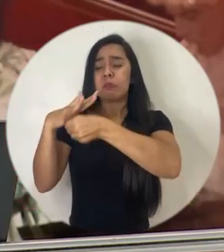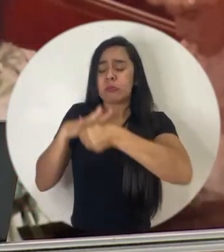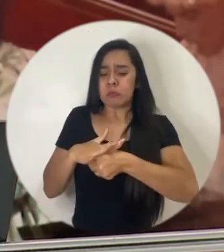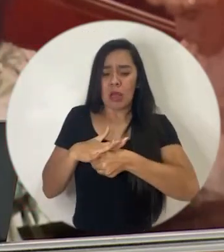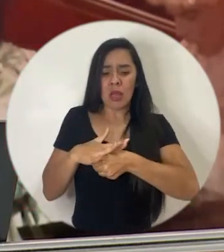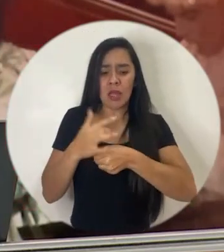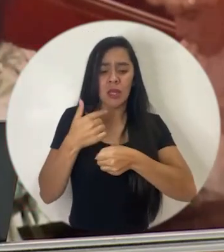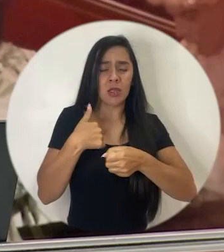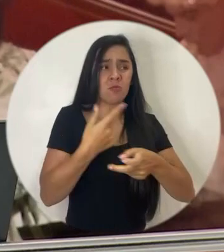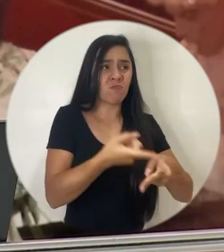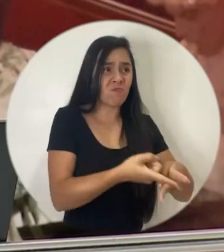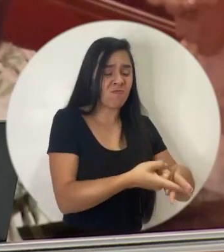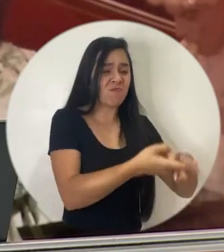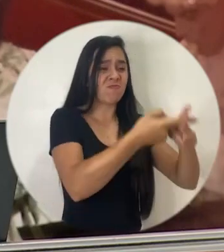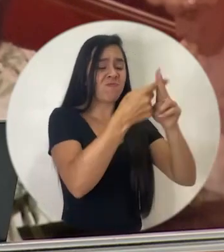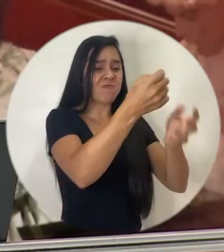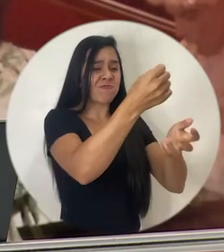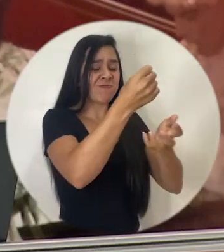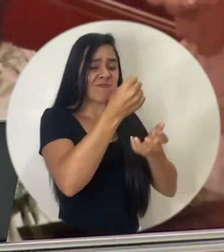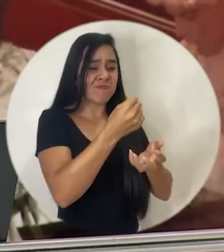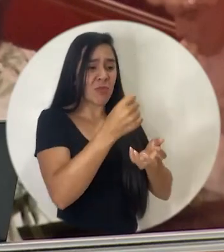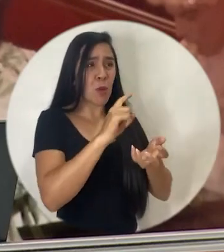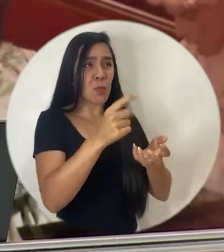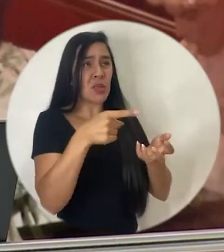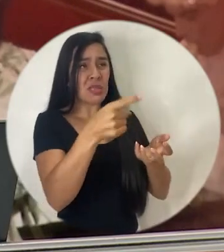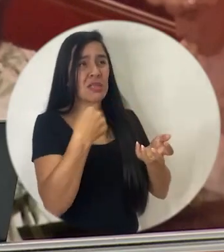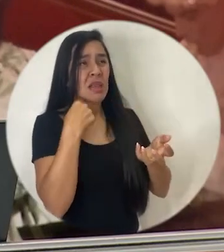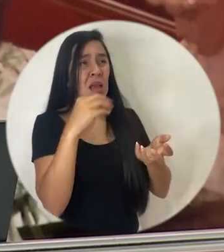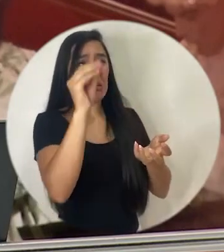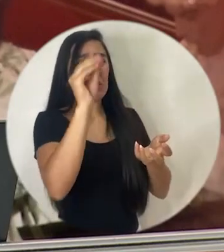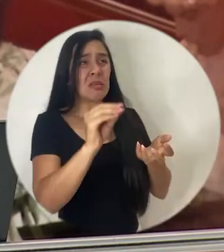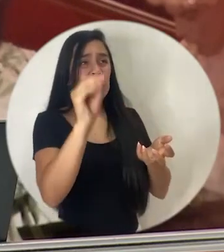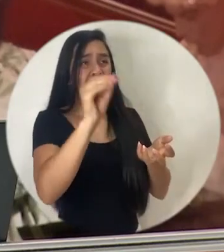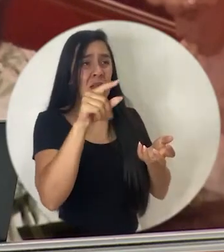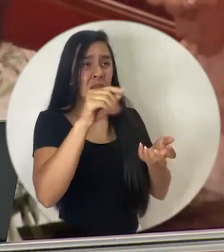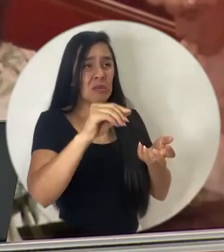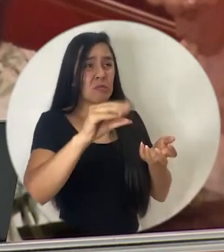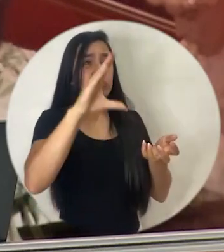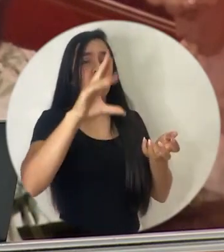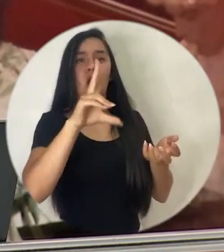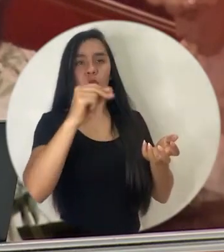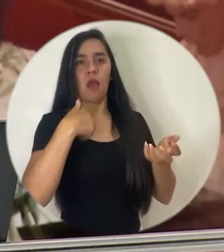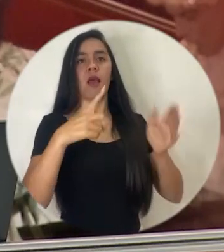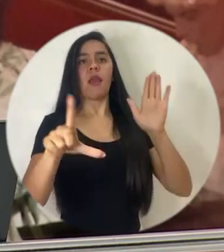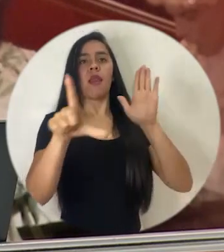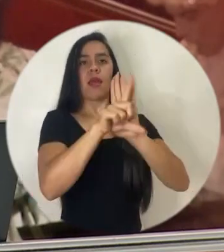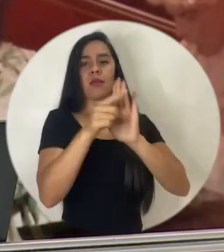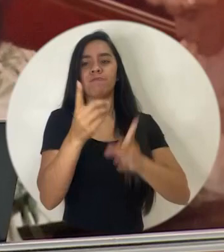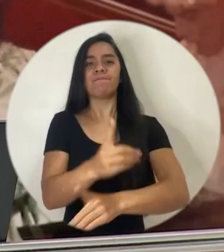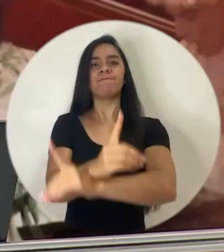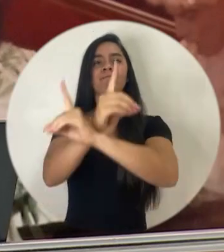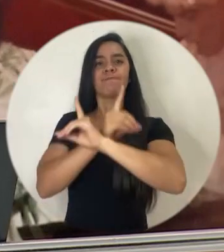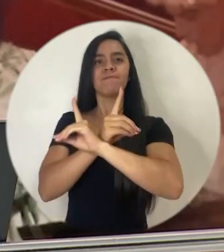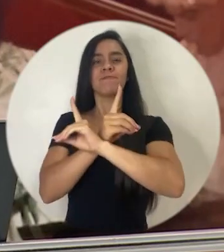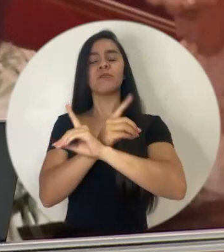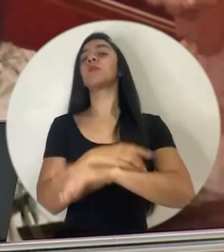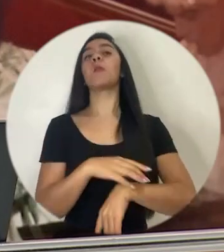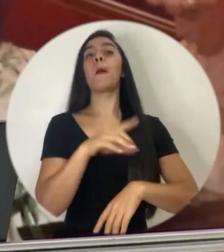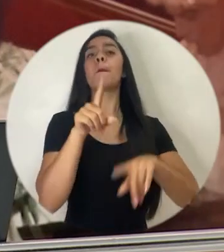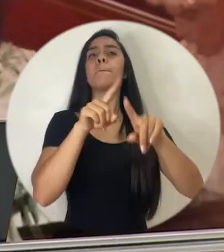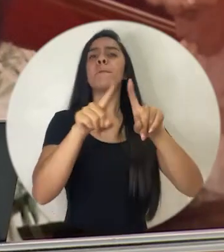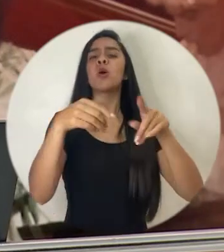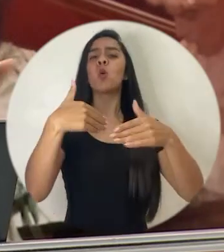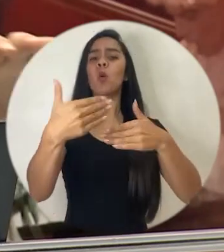sobreendeuden a tasas de interés elevadísimas. Cuando esto ocurre, el sobreendeudamiento